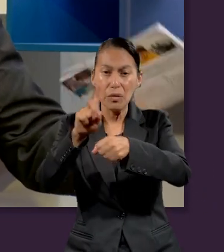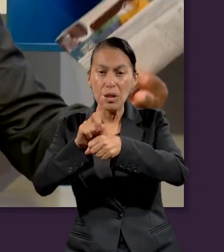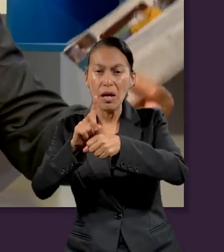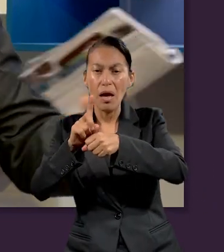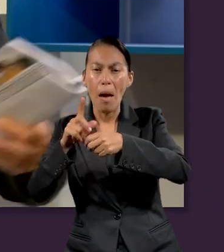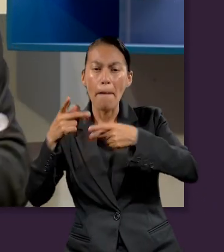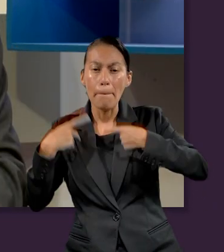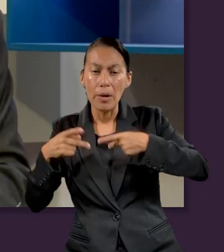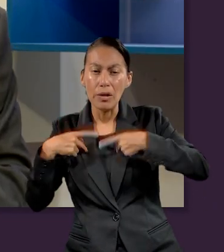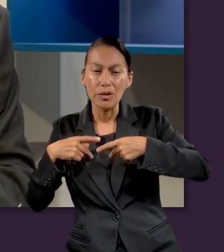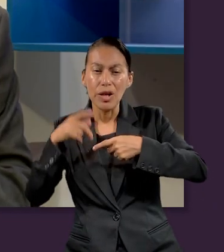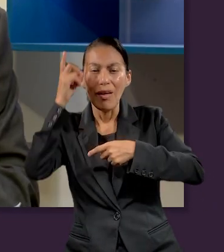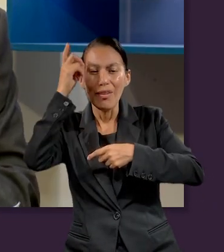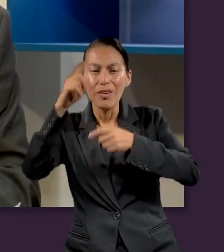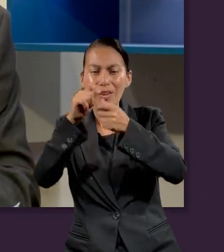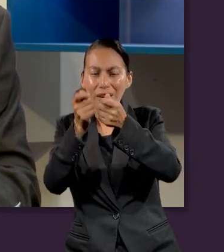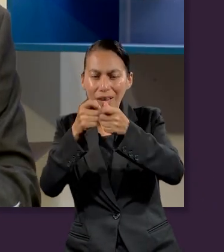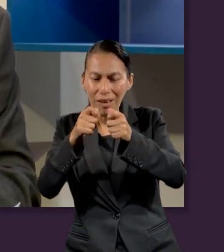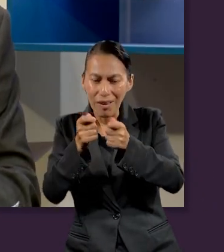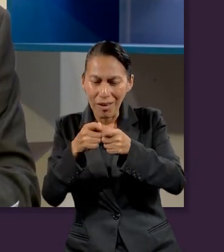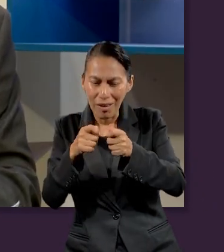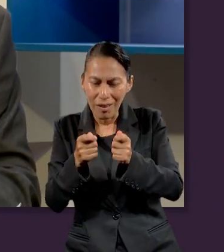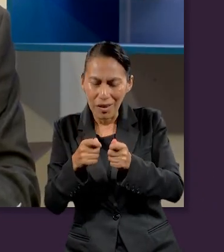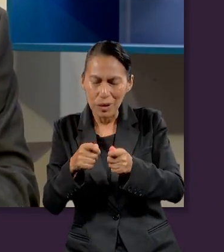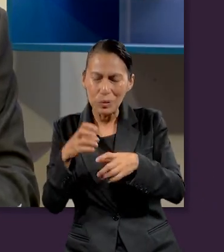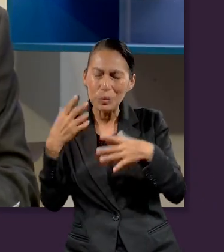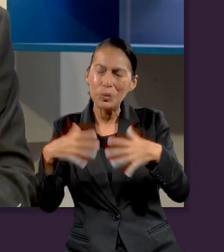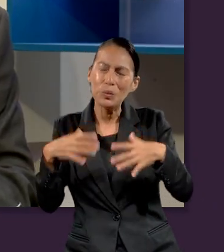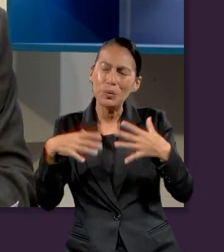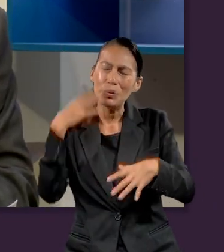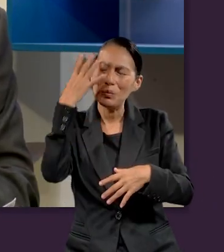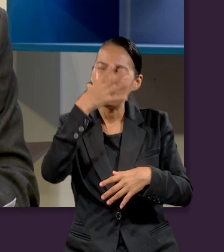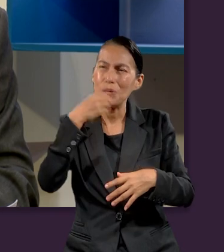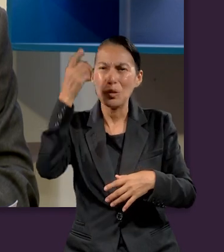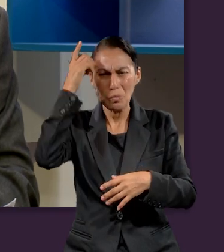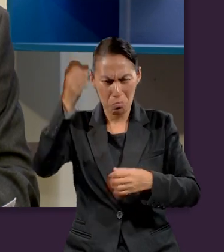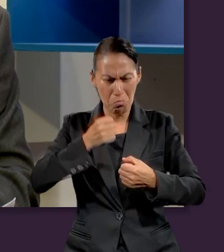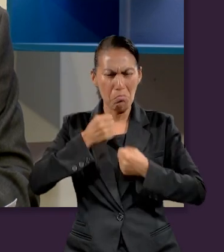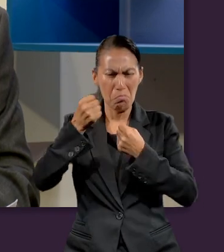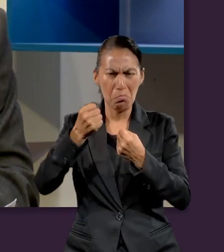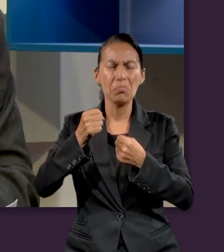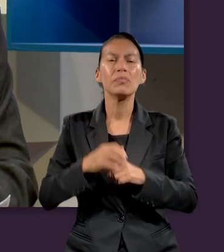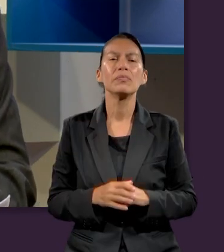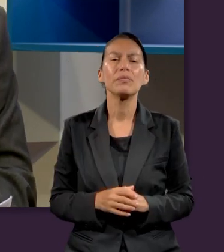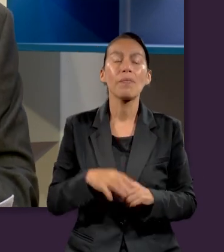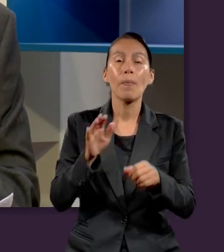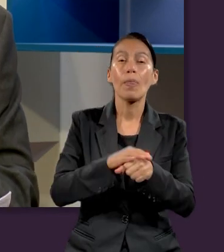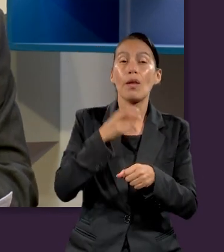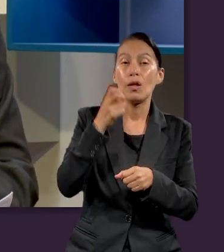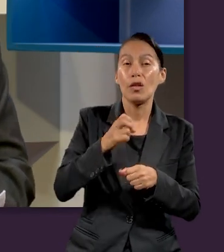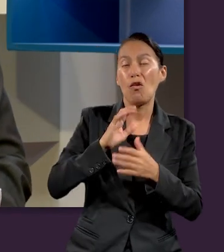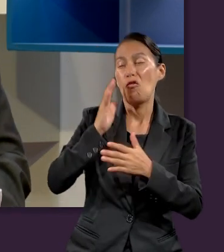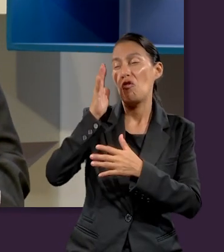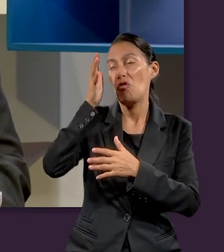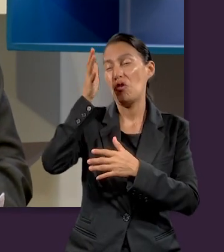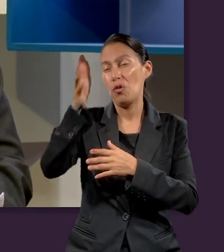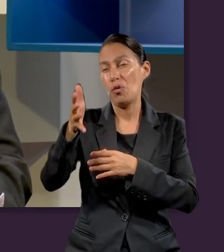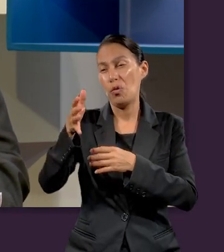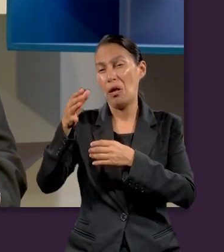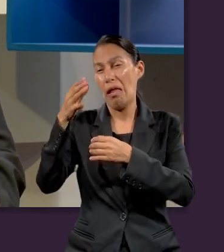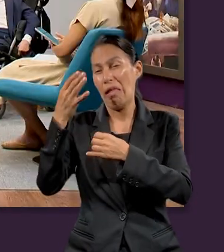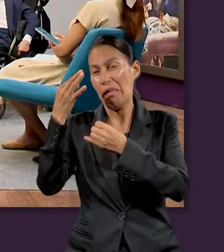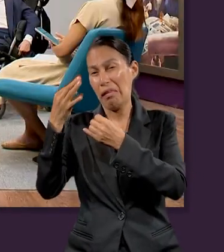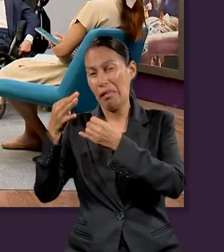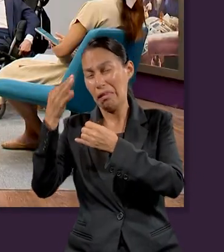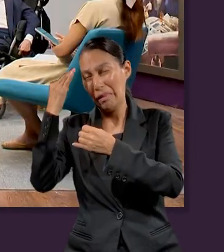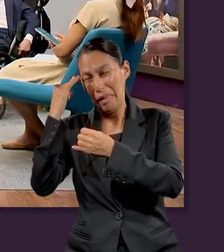manos, pero Él tiene el poder para crear, y en eso creemos. Por eso, al final del tiempo